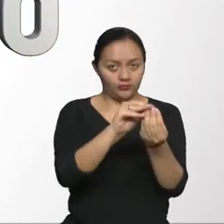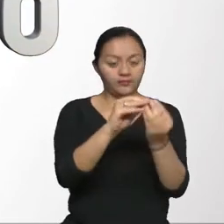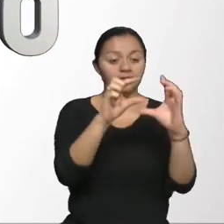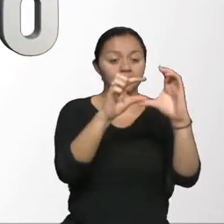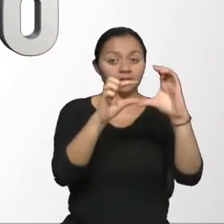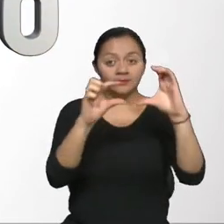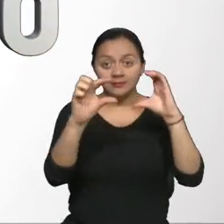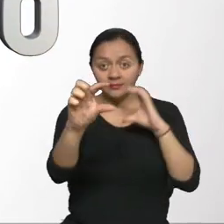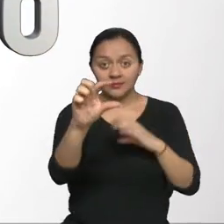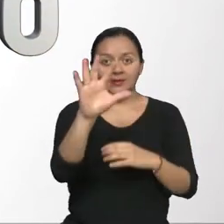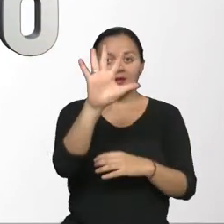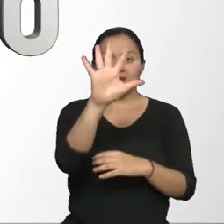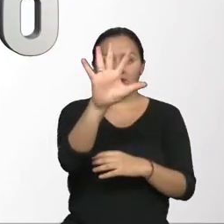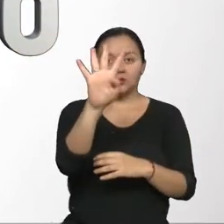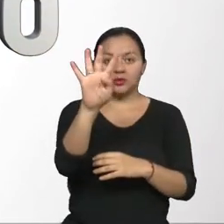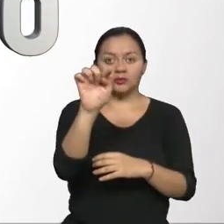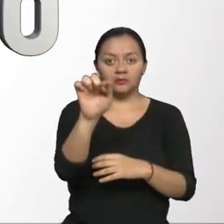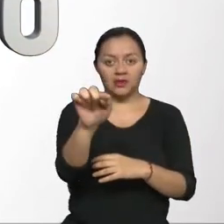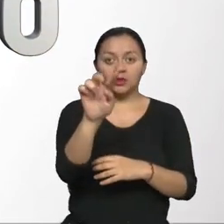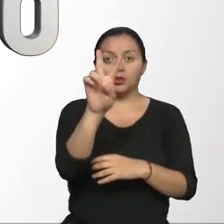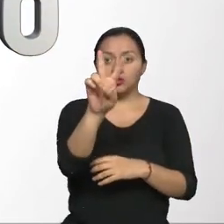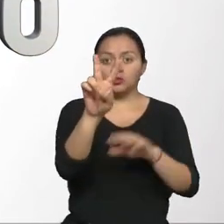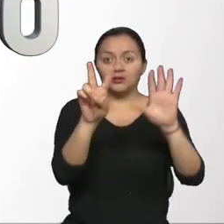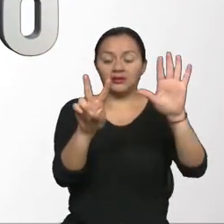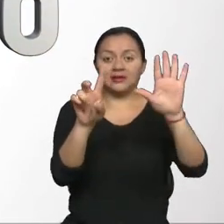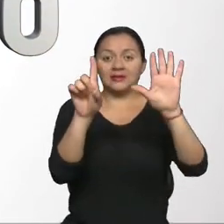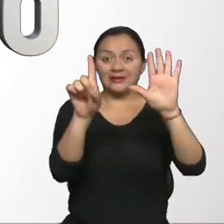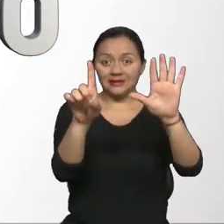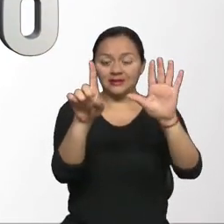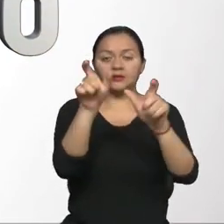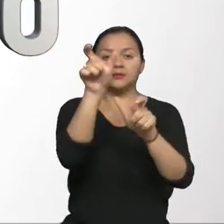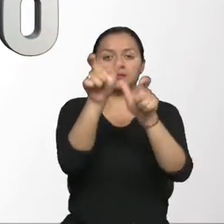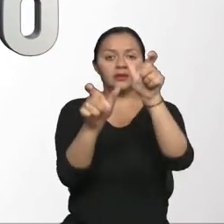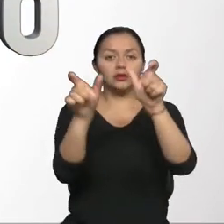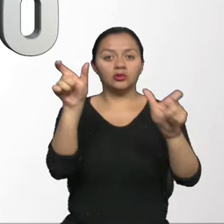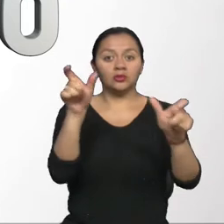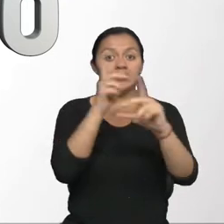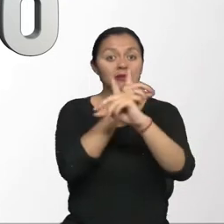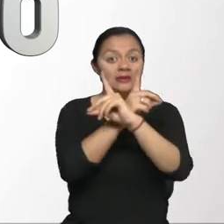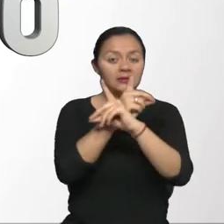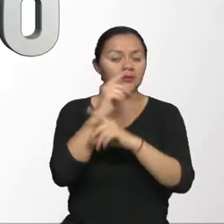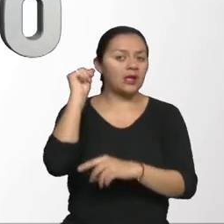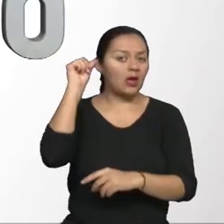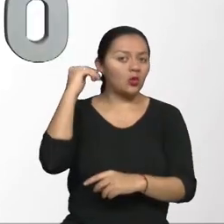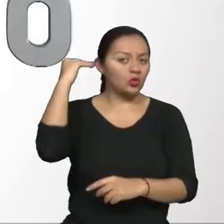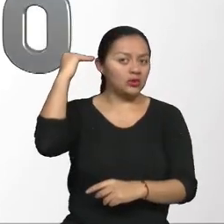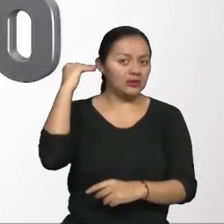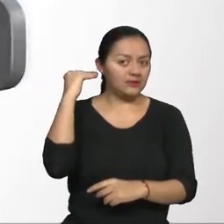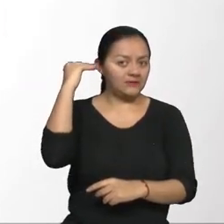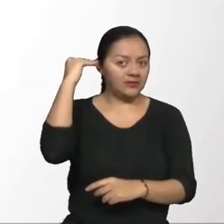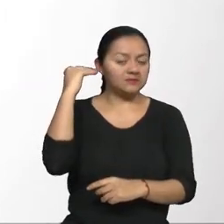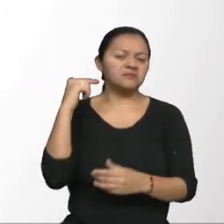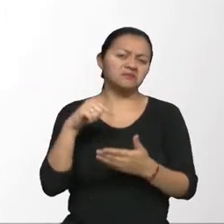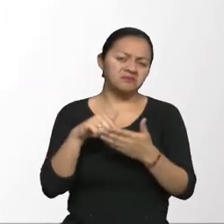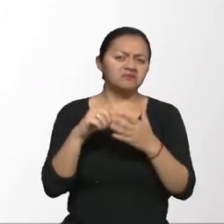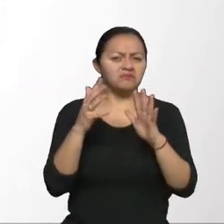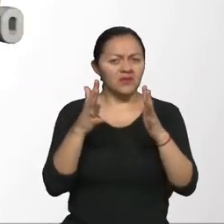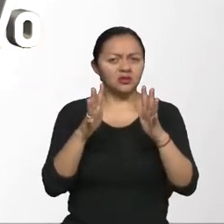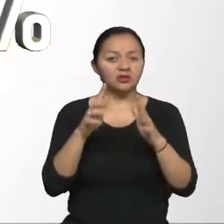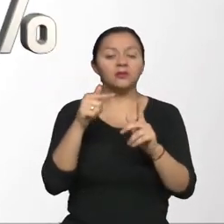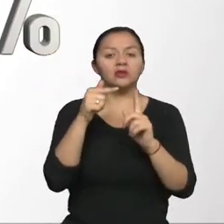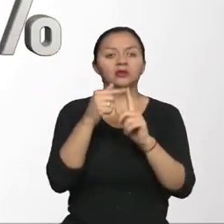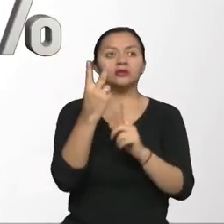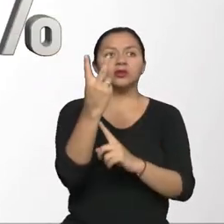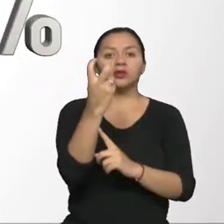.276 corresponden a personas con discapacidad auditiva, lo que representa el